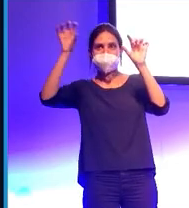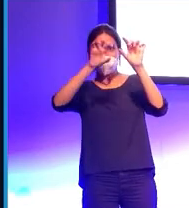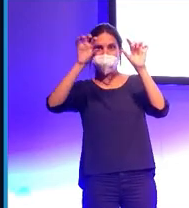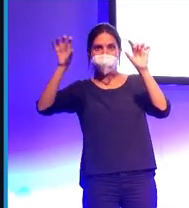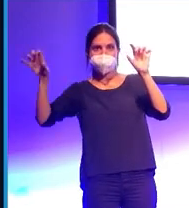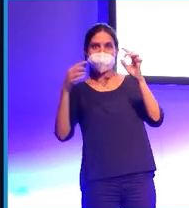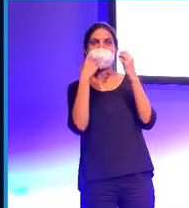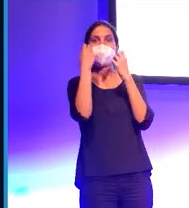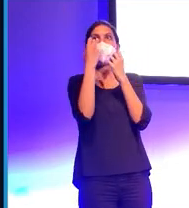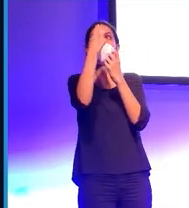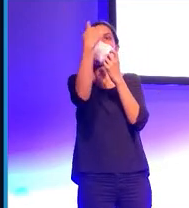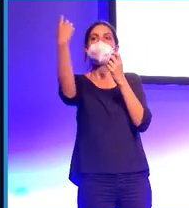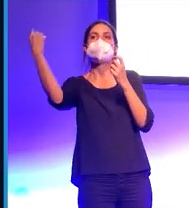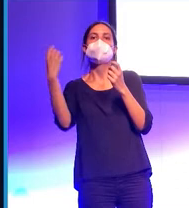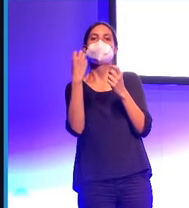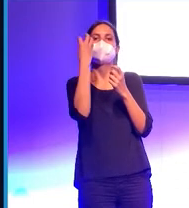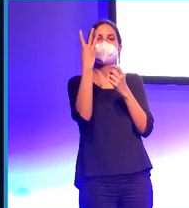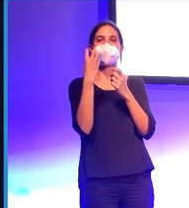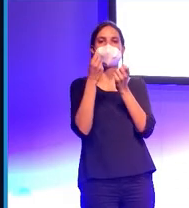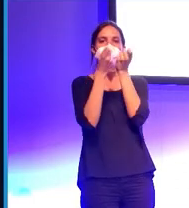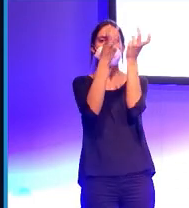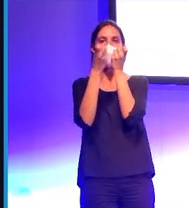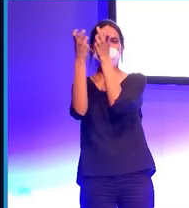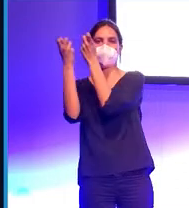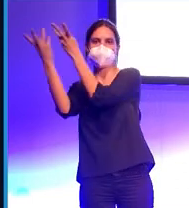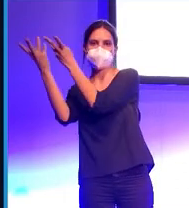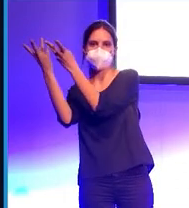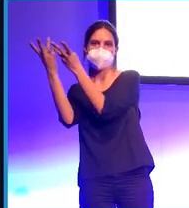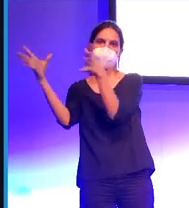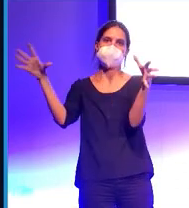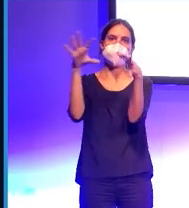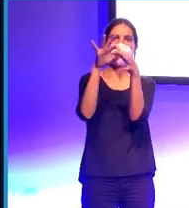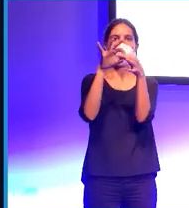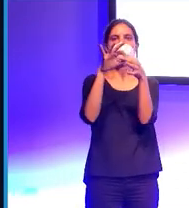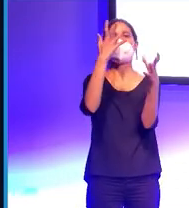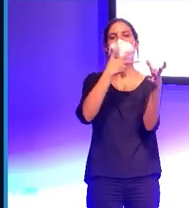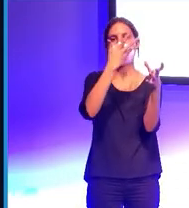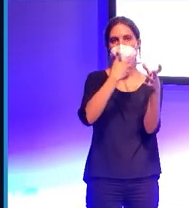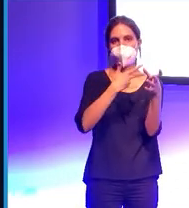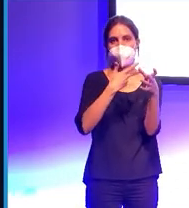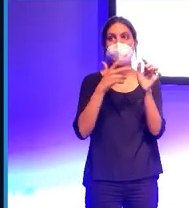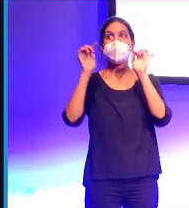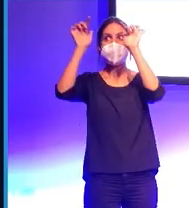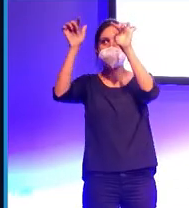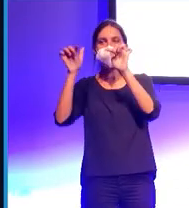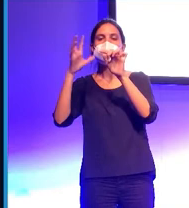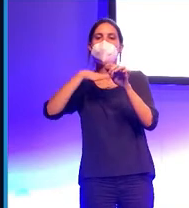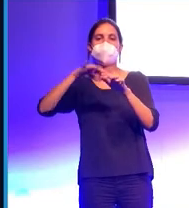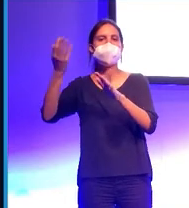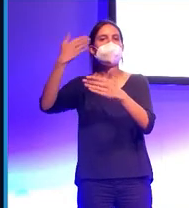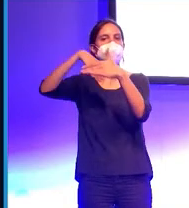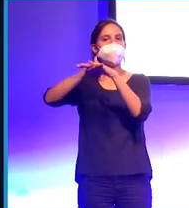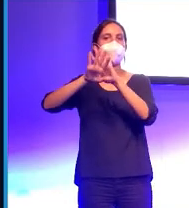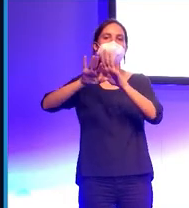representado por tres valores numéricos. de tres canales de color. Con lo cual, realmente, estas señales que se capturan se almacenan de forma